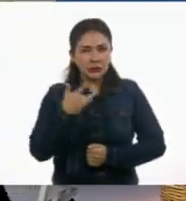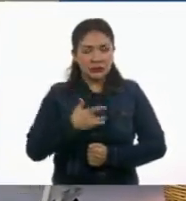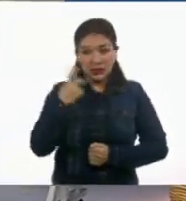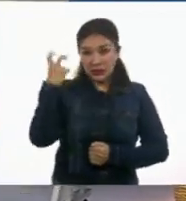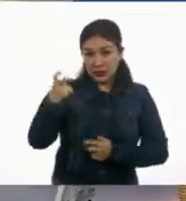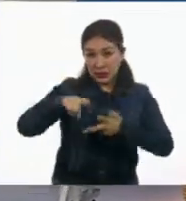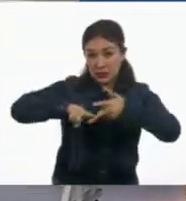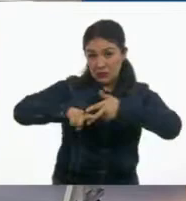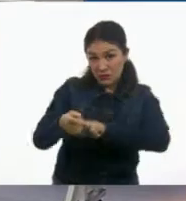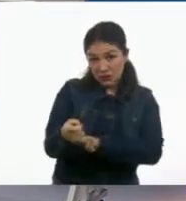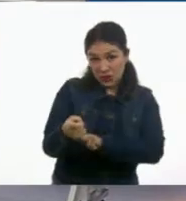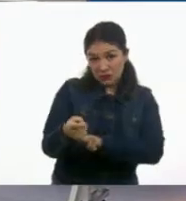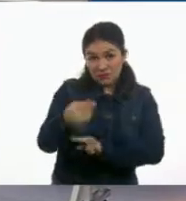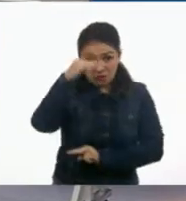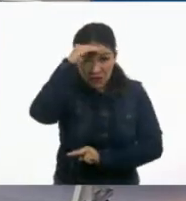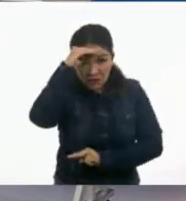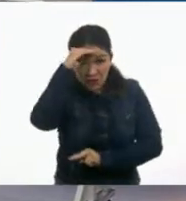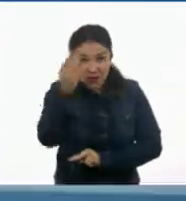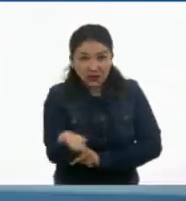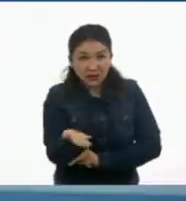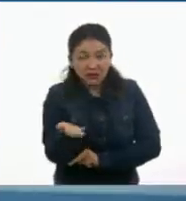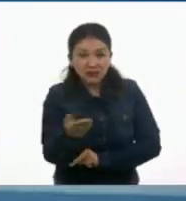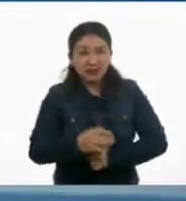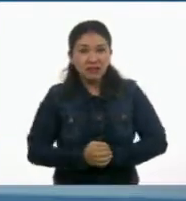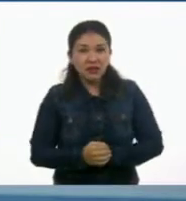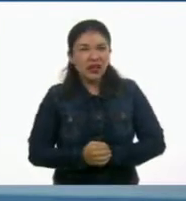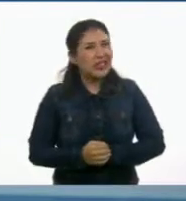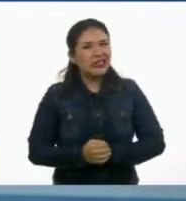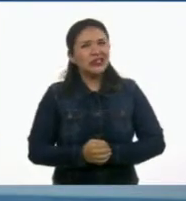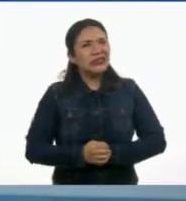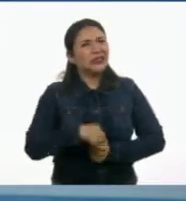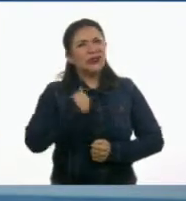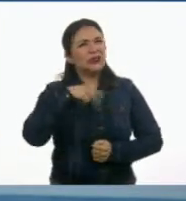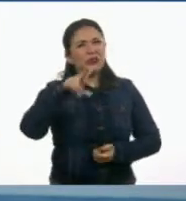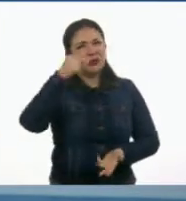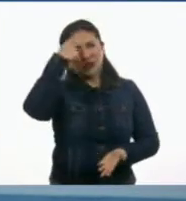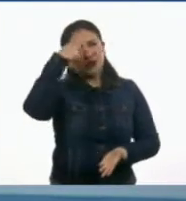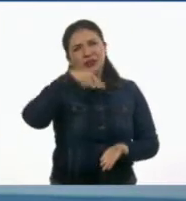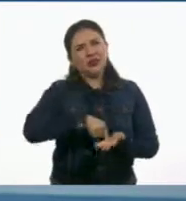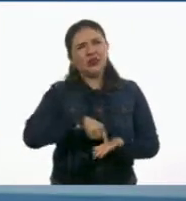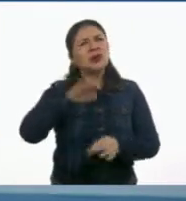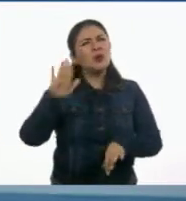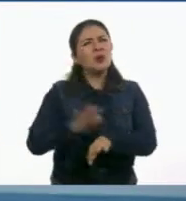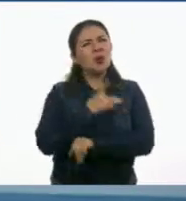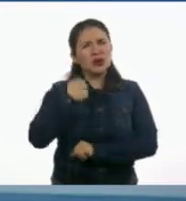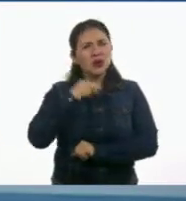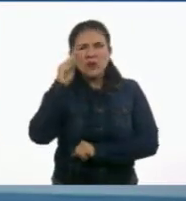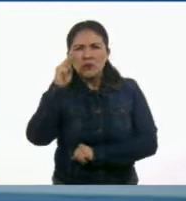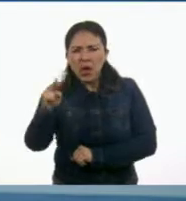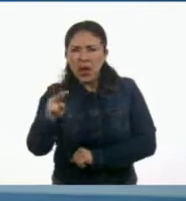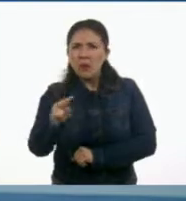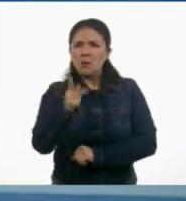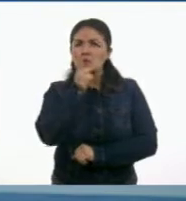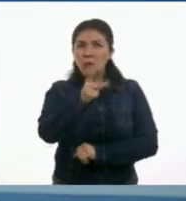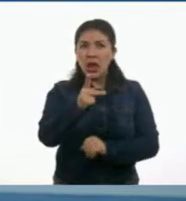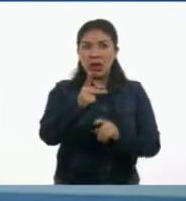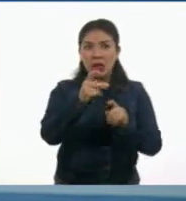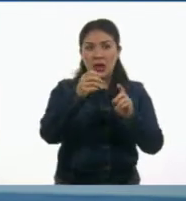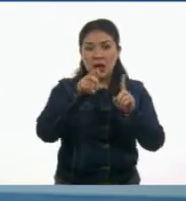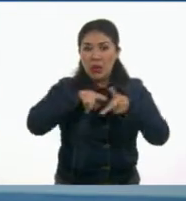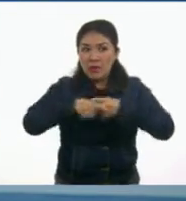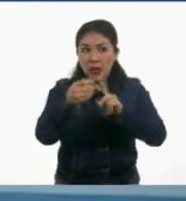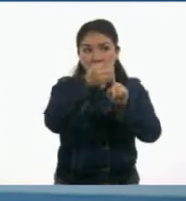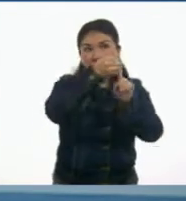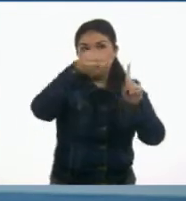comenzar nuestro texto, Tom? No creo, profe. Nunca he escuchado un texto que inicie con esa